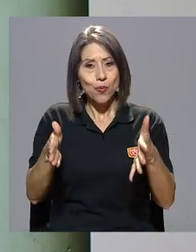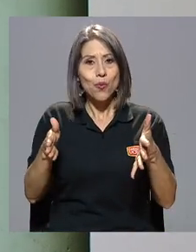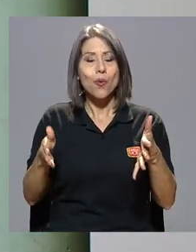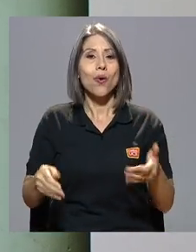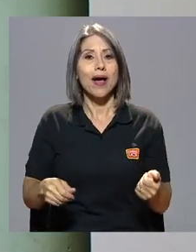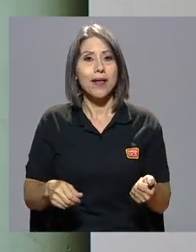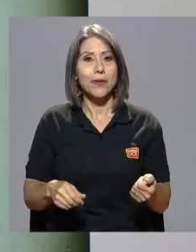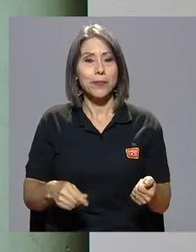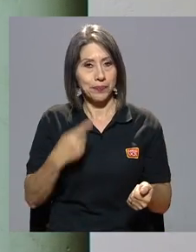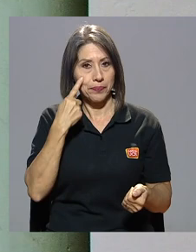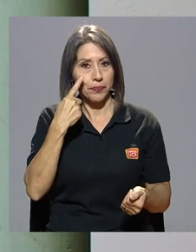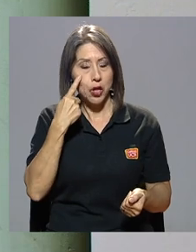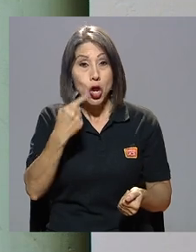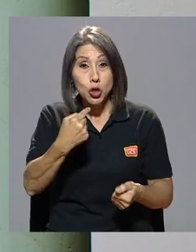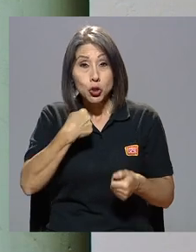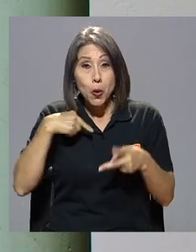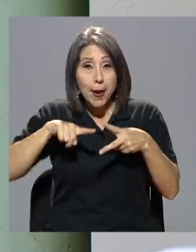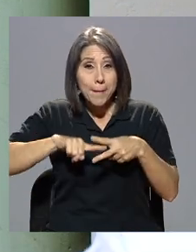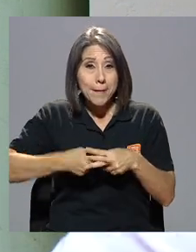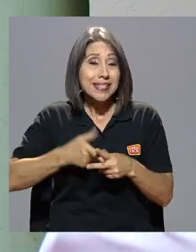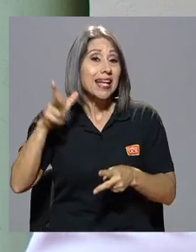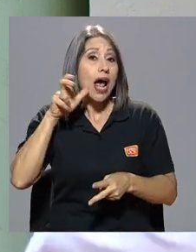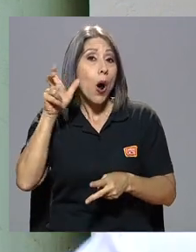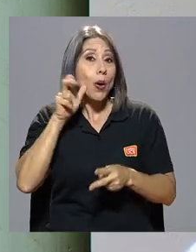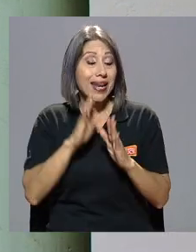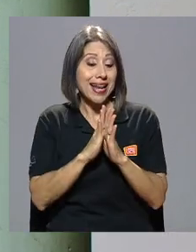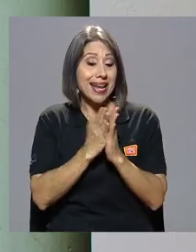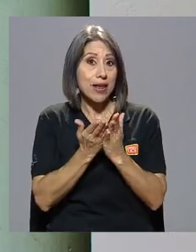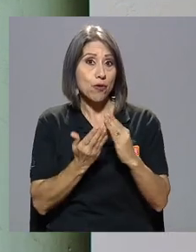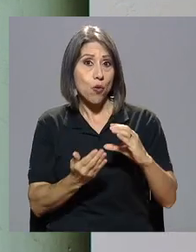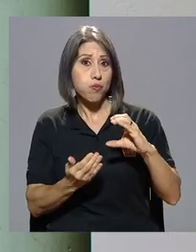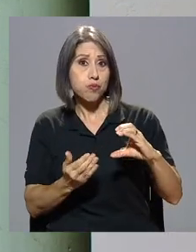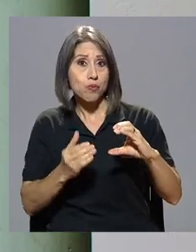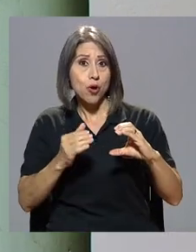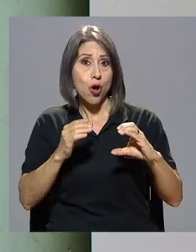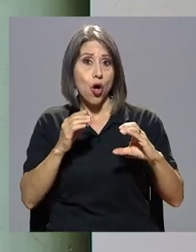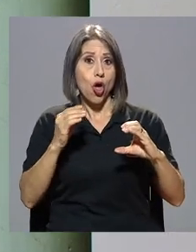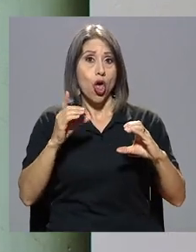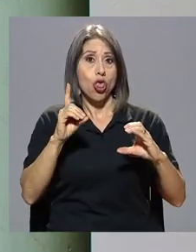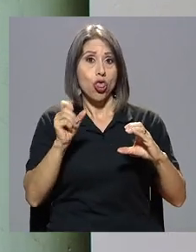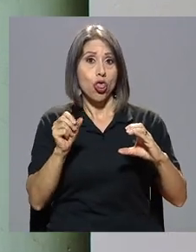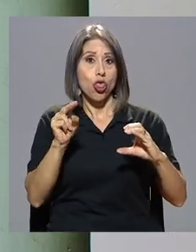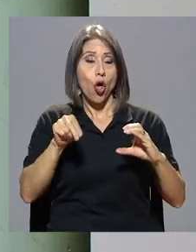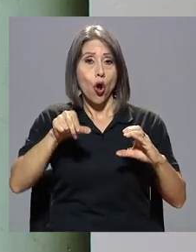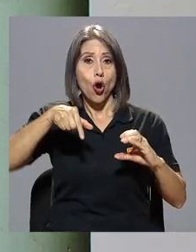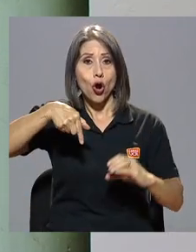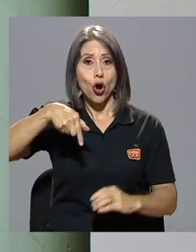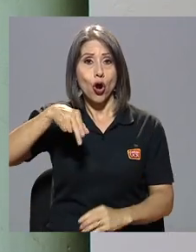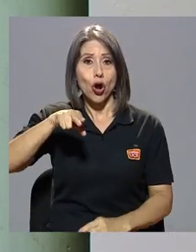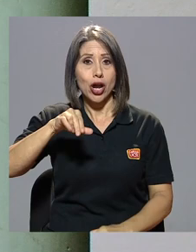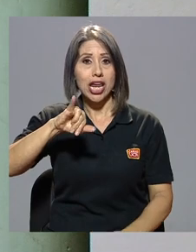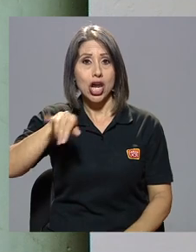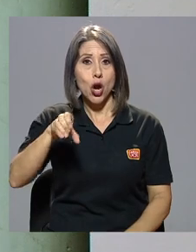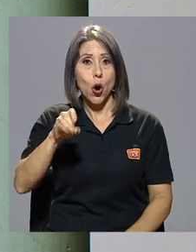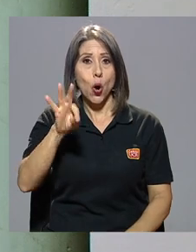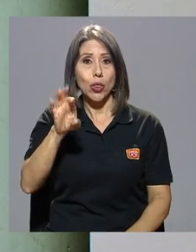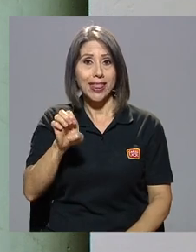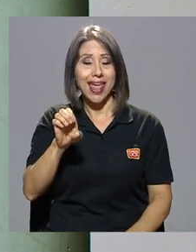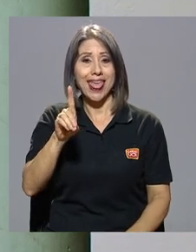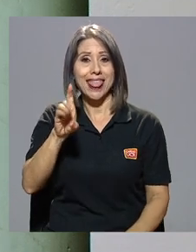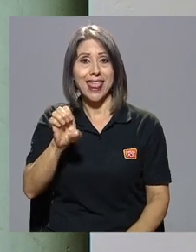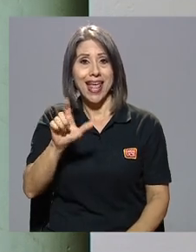fíjese. Yo empecé a oír sobre el Quijote de la Mancha porque mi padre nos leía, a mí, a mi hermana y